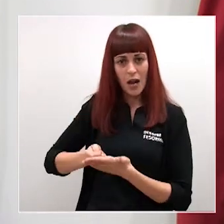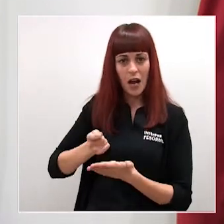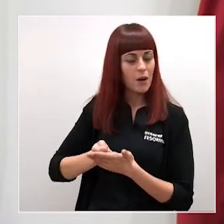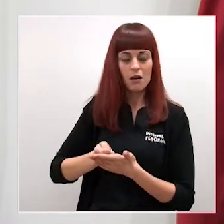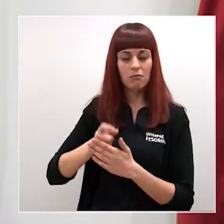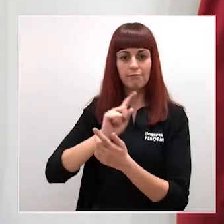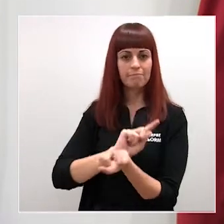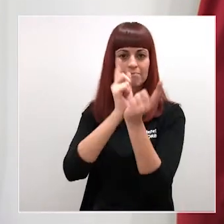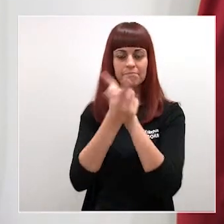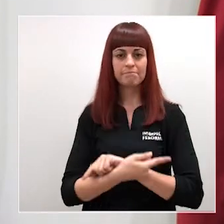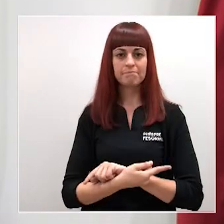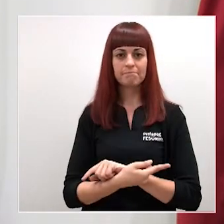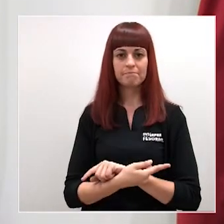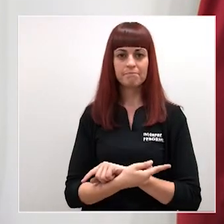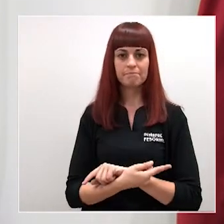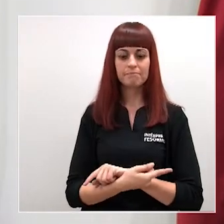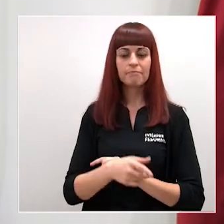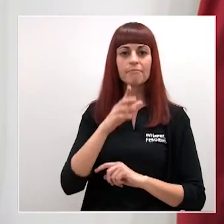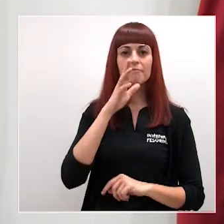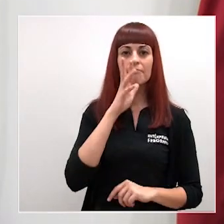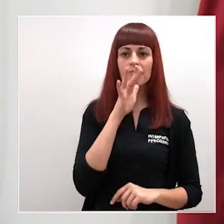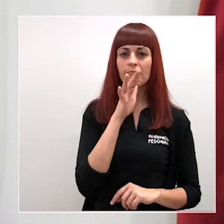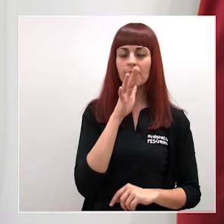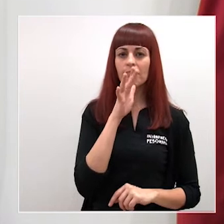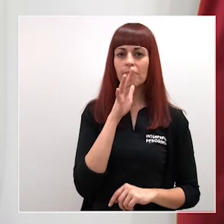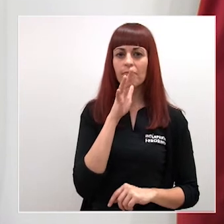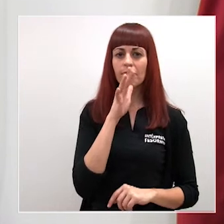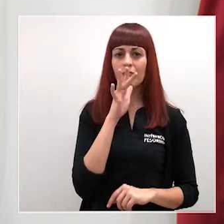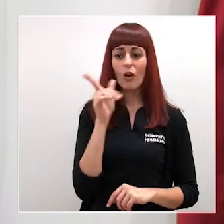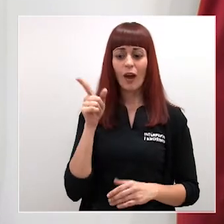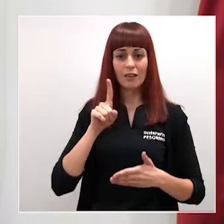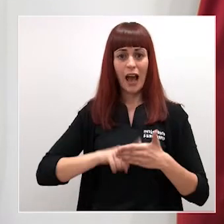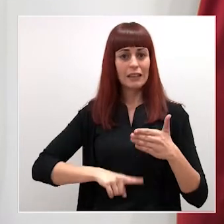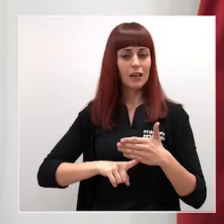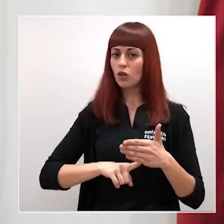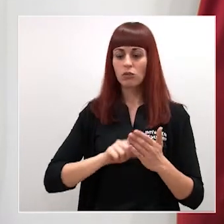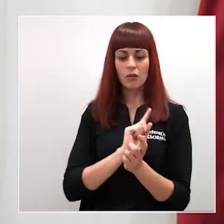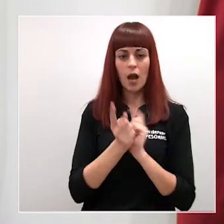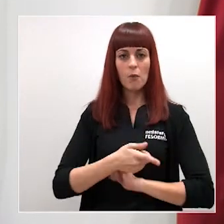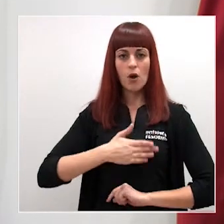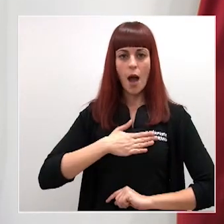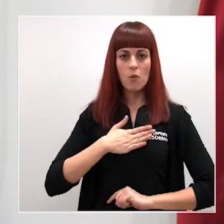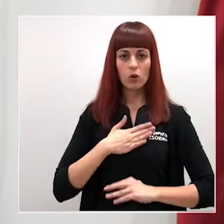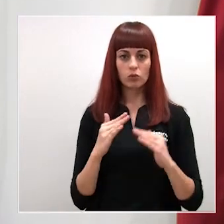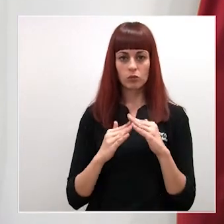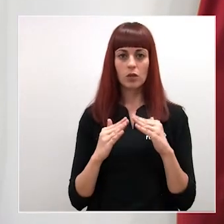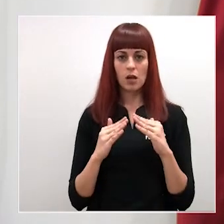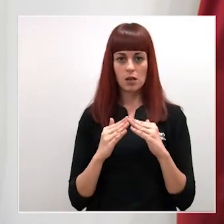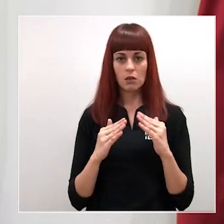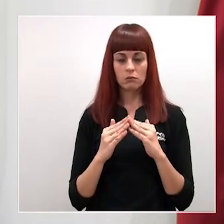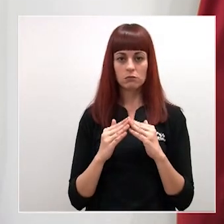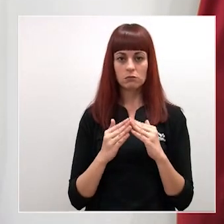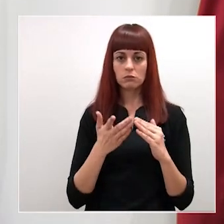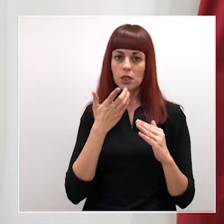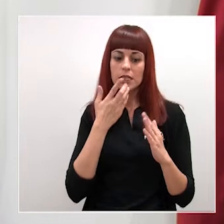pasar a ser estos inquilinos podrán pasar a ser propietarios cumpliendo